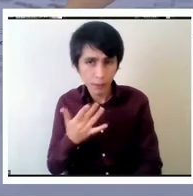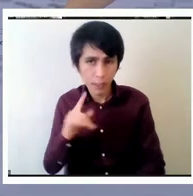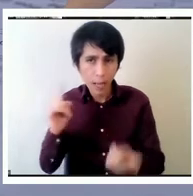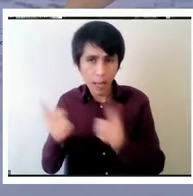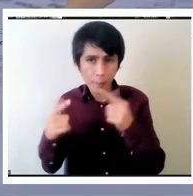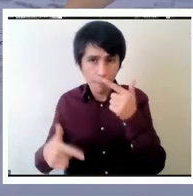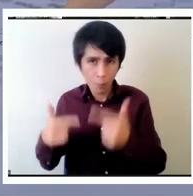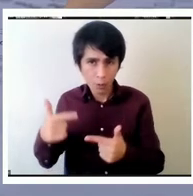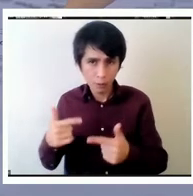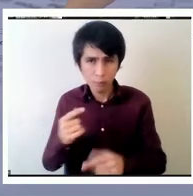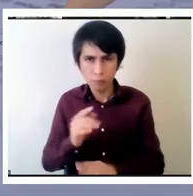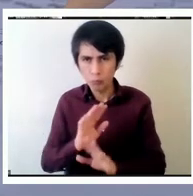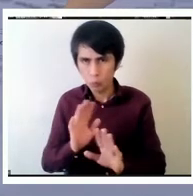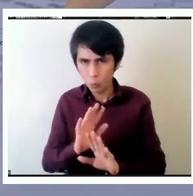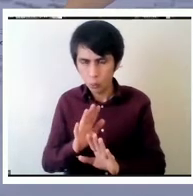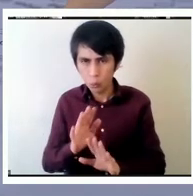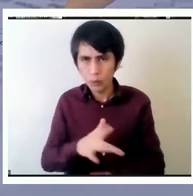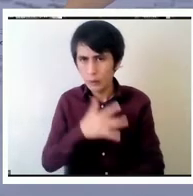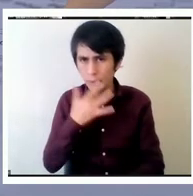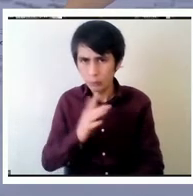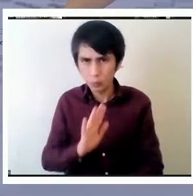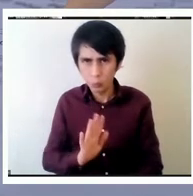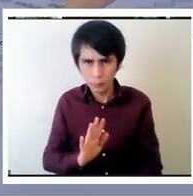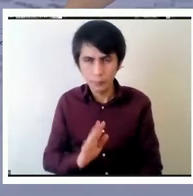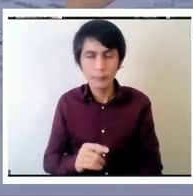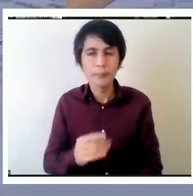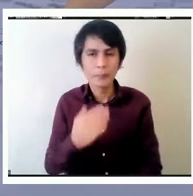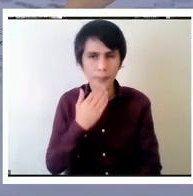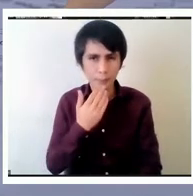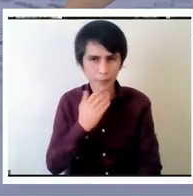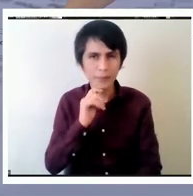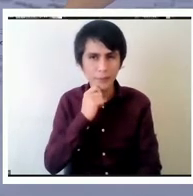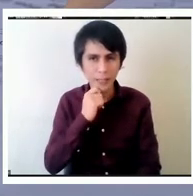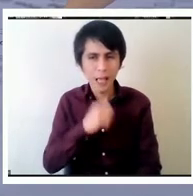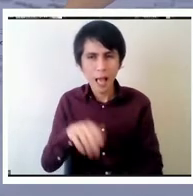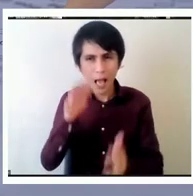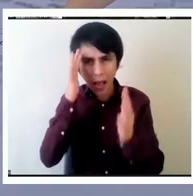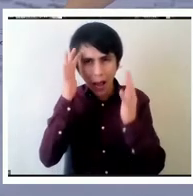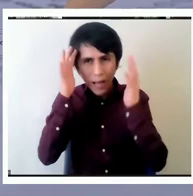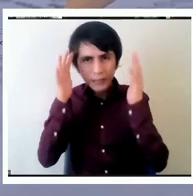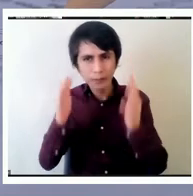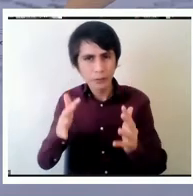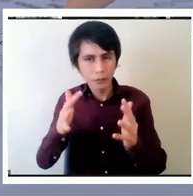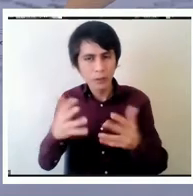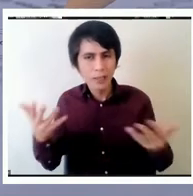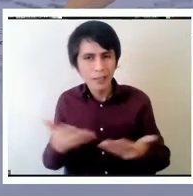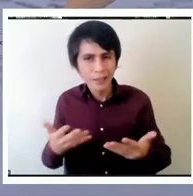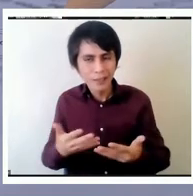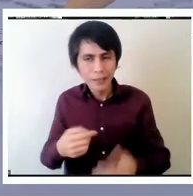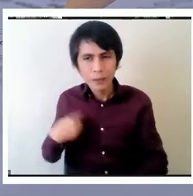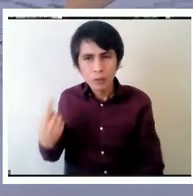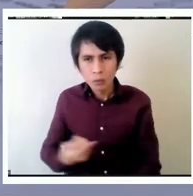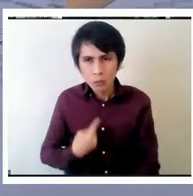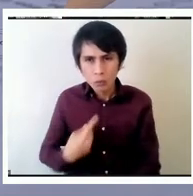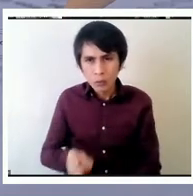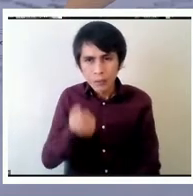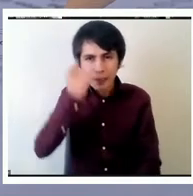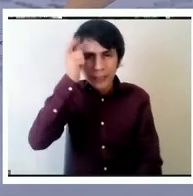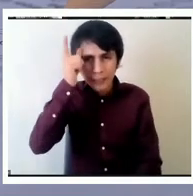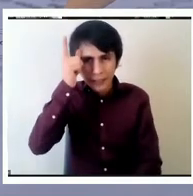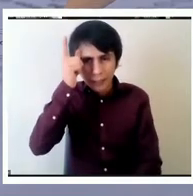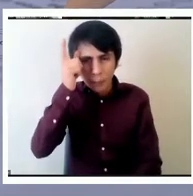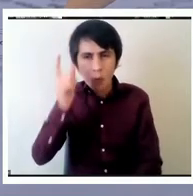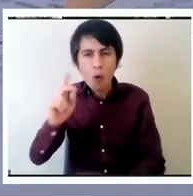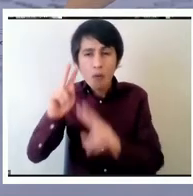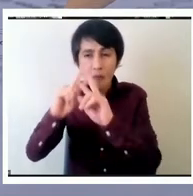sino que también prestar atención a lo que nosotros podemos entender en las investigaciones en términos de